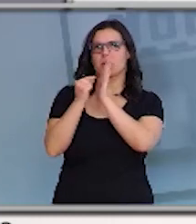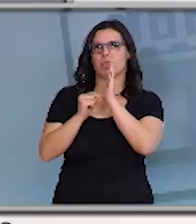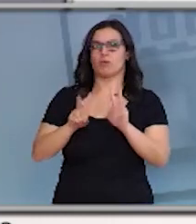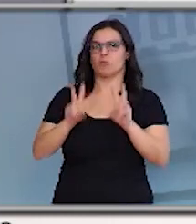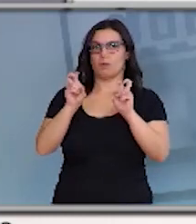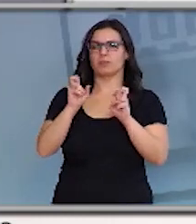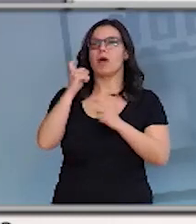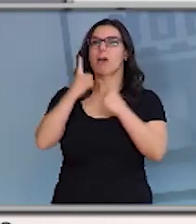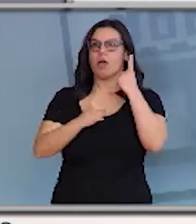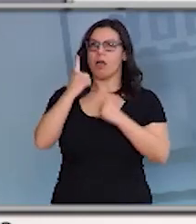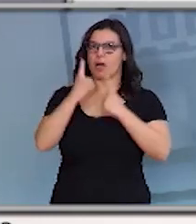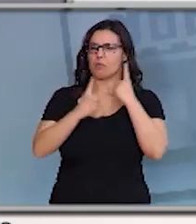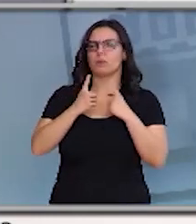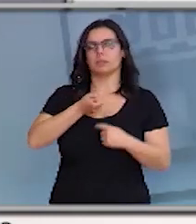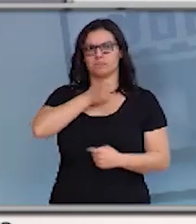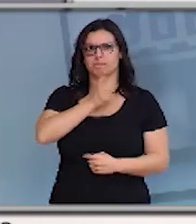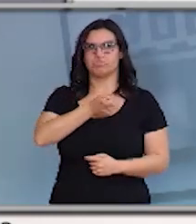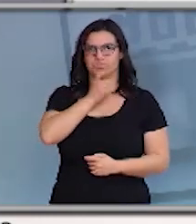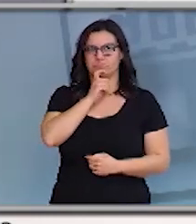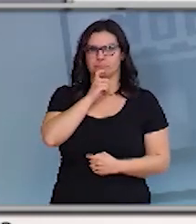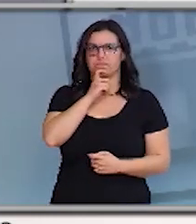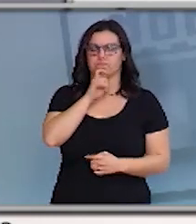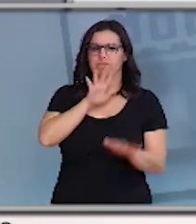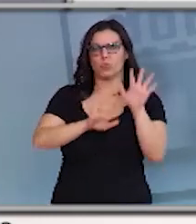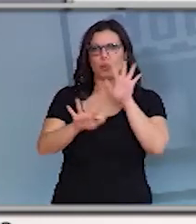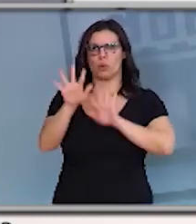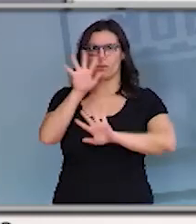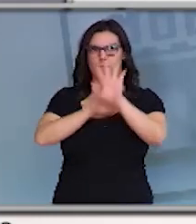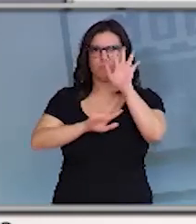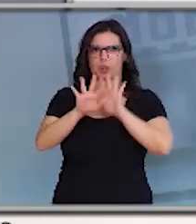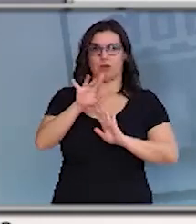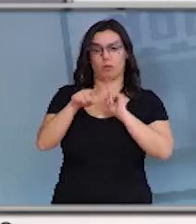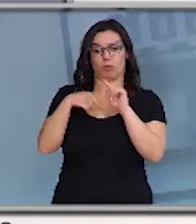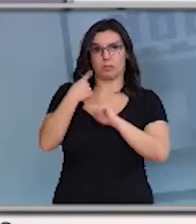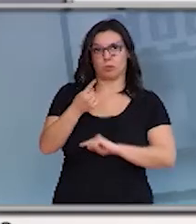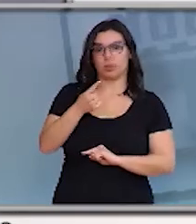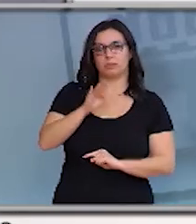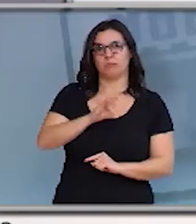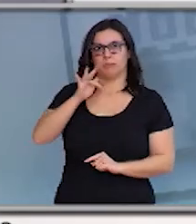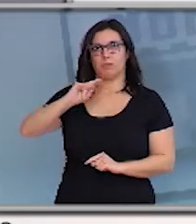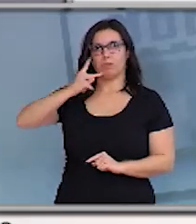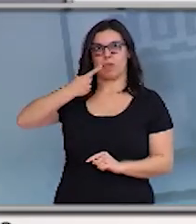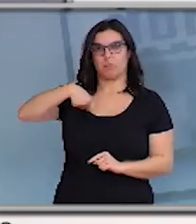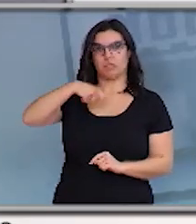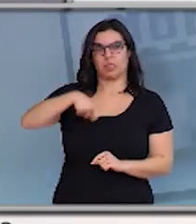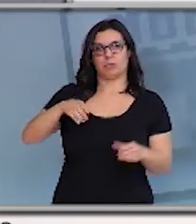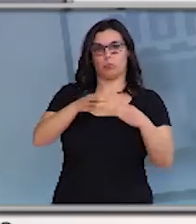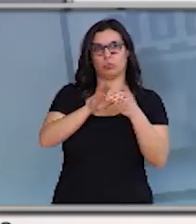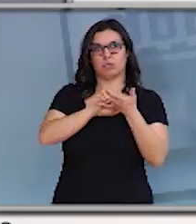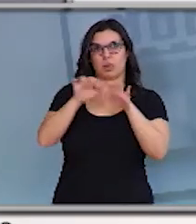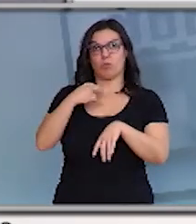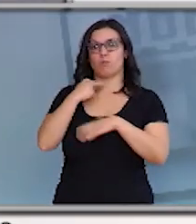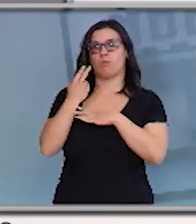algunhas especialmente complejas e difíciles, que detallará o vicepresidente da Junta e o